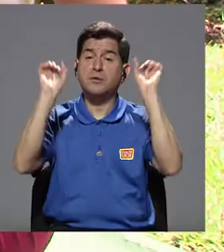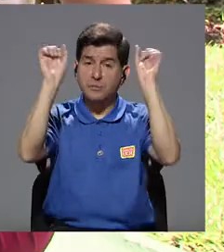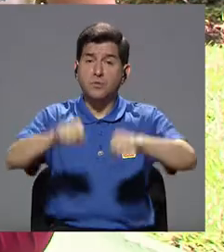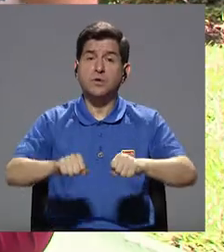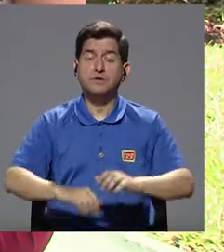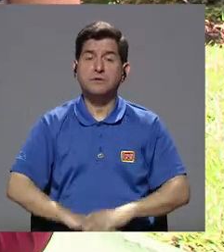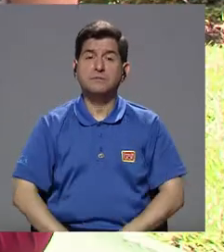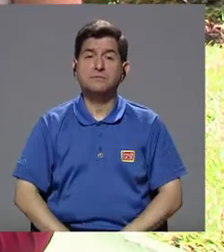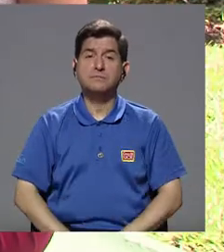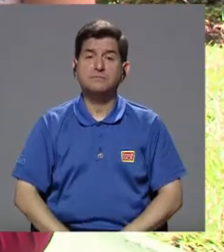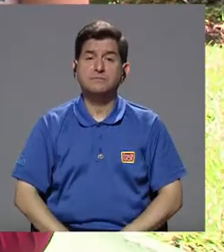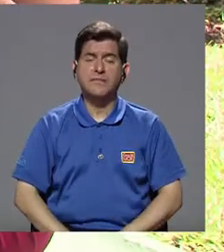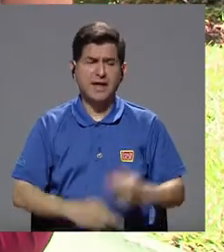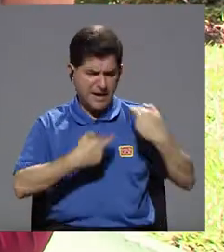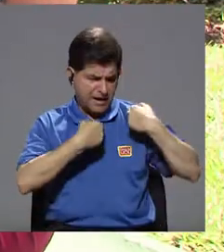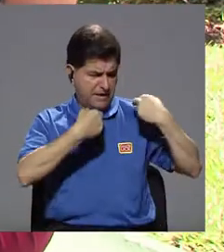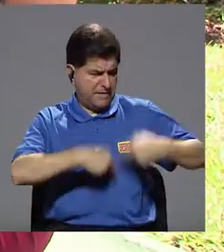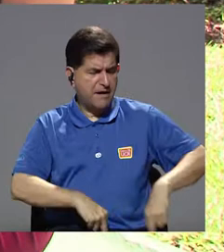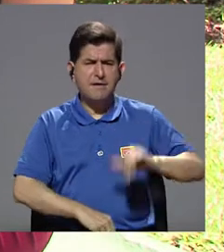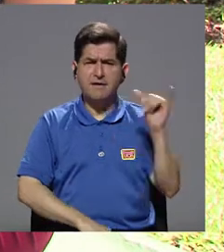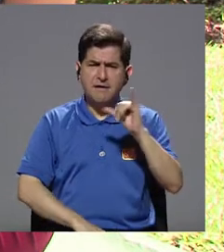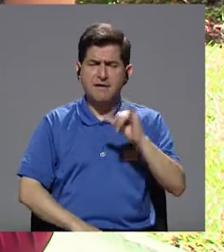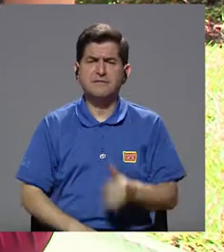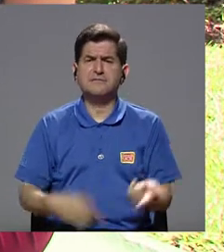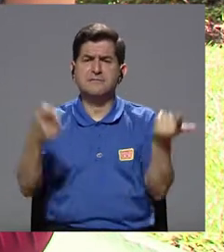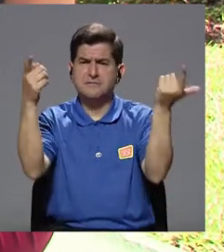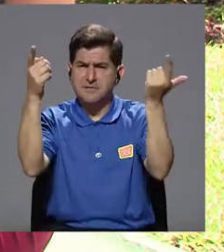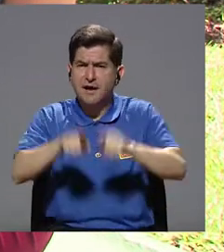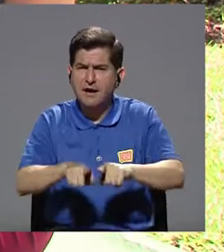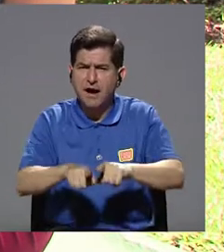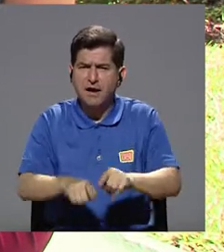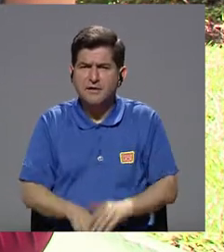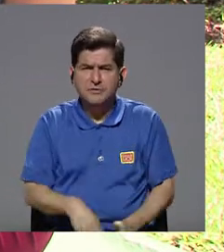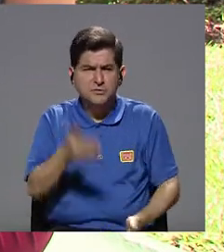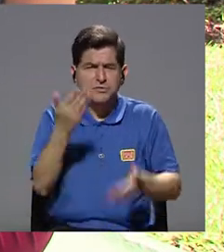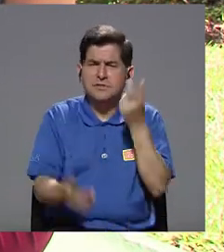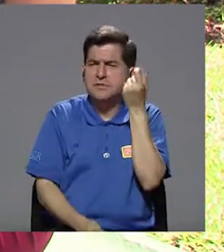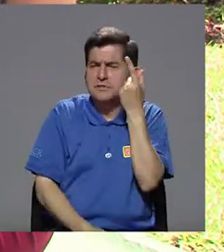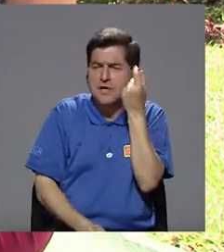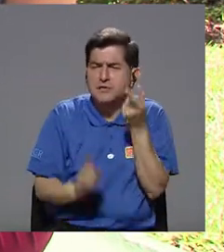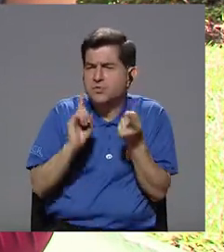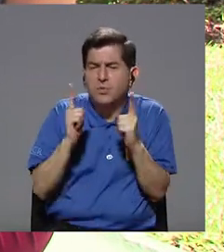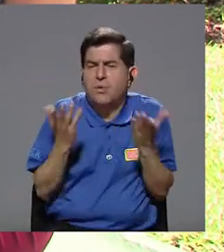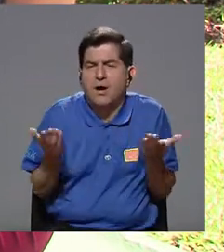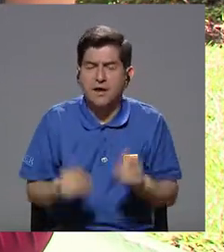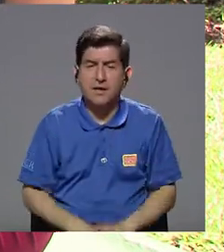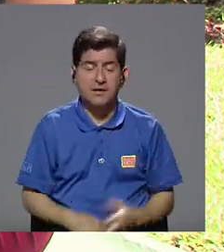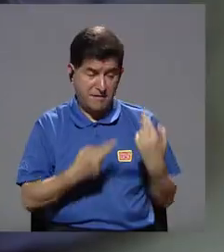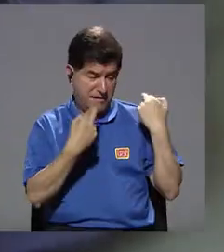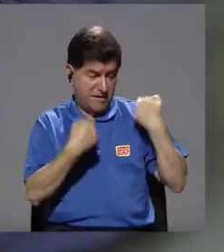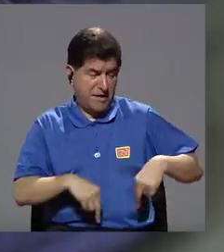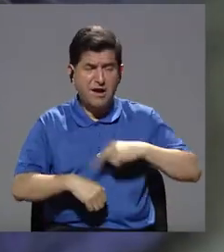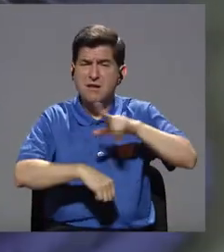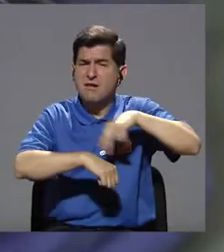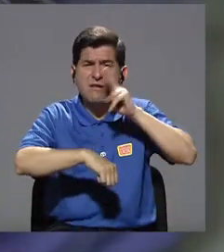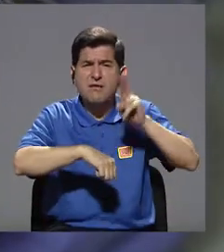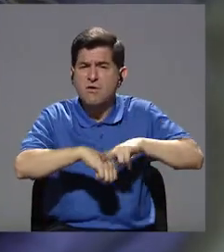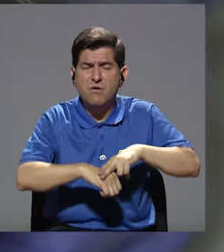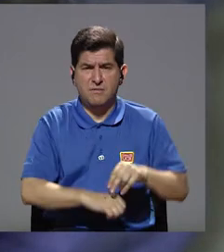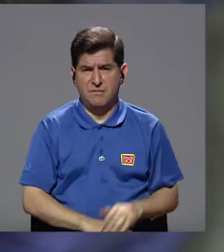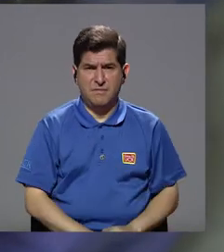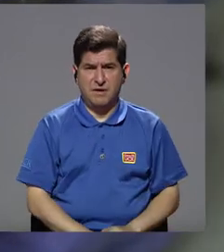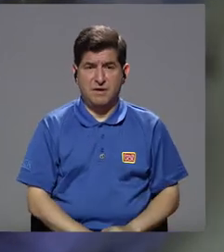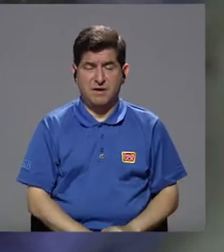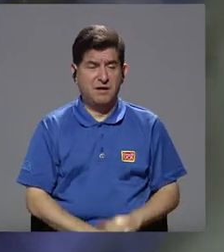En el caso de negligencia también, los casos que podríamos interpretar como negligencia. La negligencia más común que